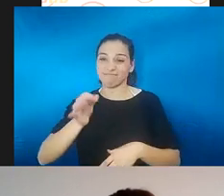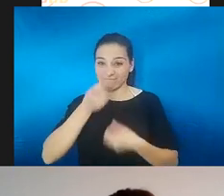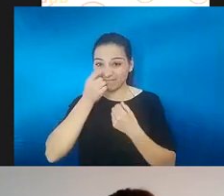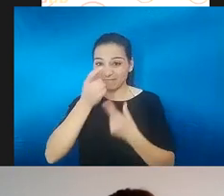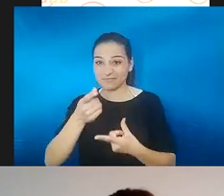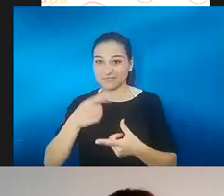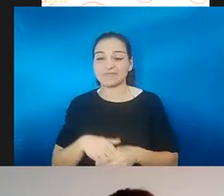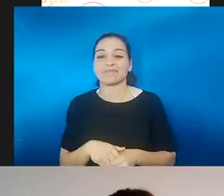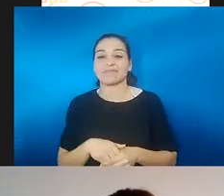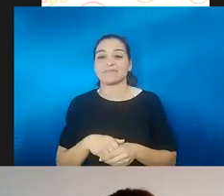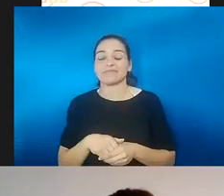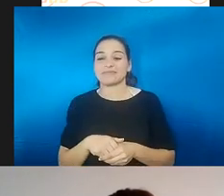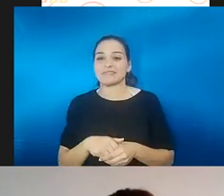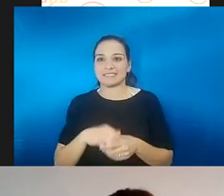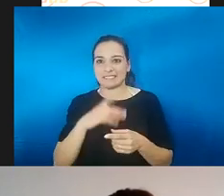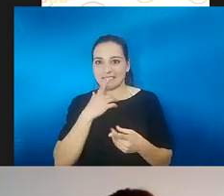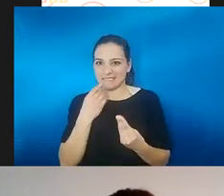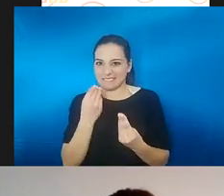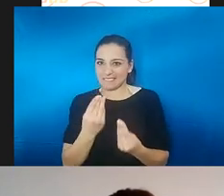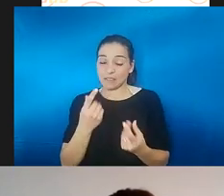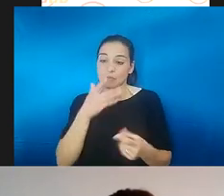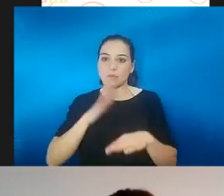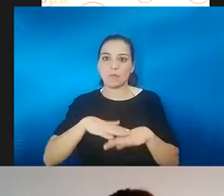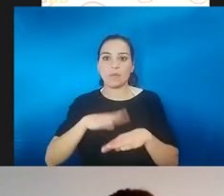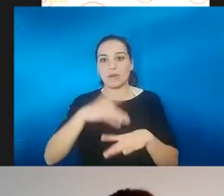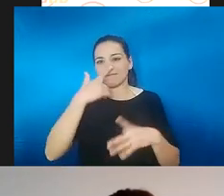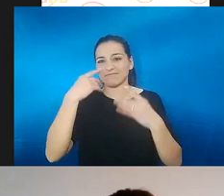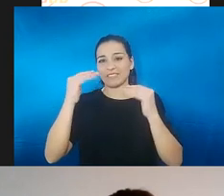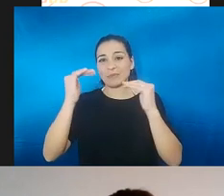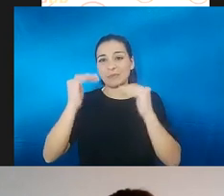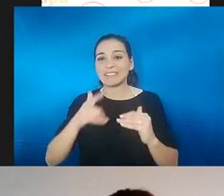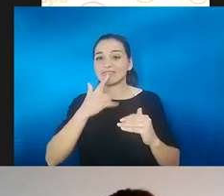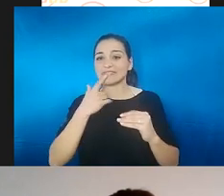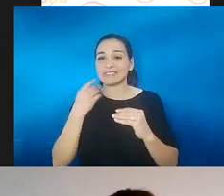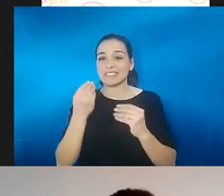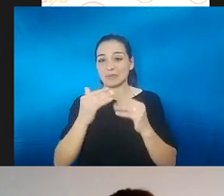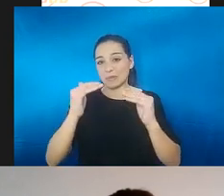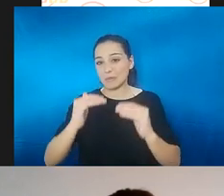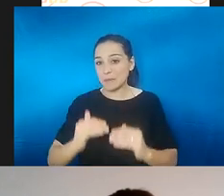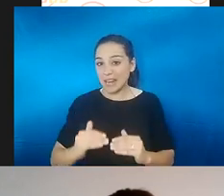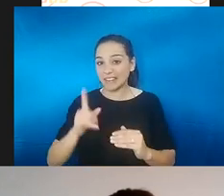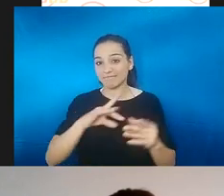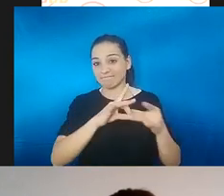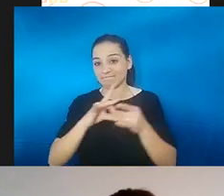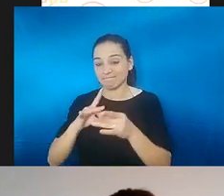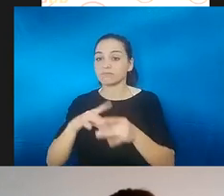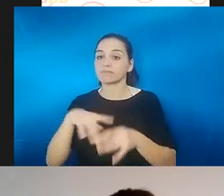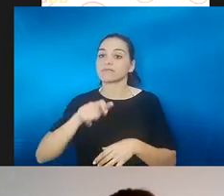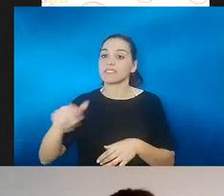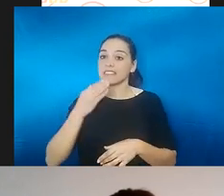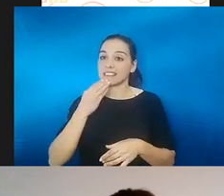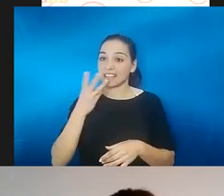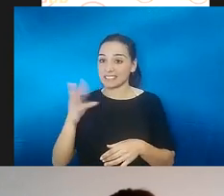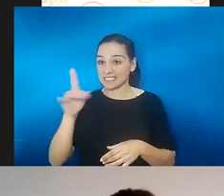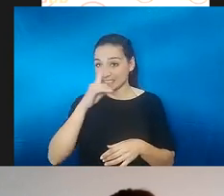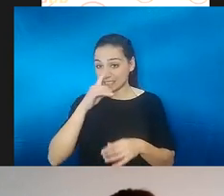Intentamos fortalecer esos sabores que hemos ido perdiendo, pero porque perdemos el olfato. Y lo que la gente no sabe es que incluso la gente con 30 años ya va perdiendo